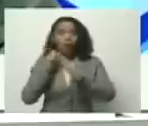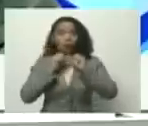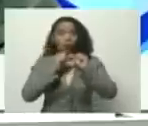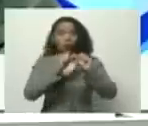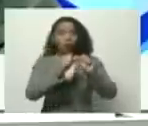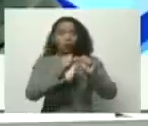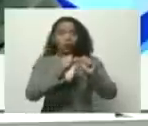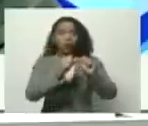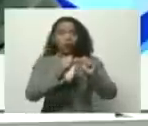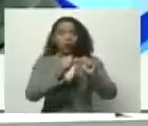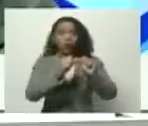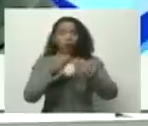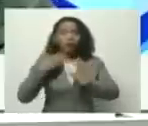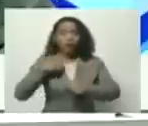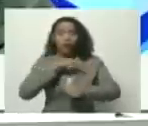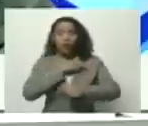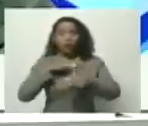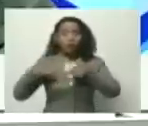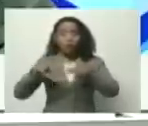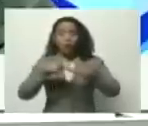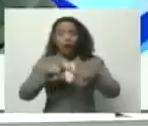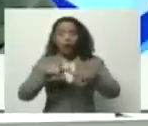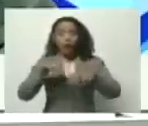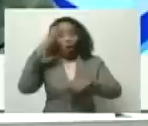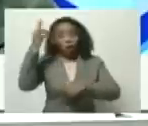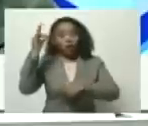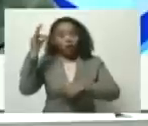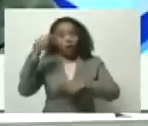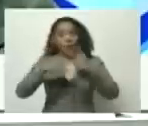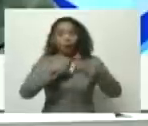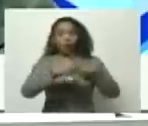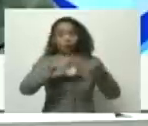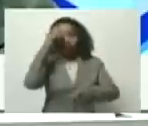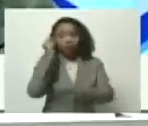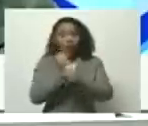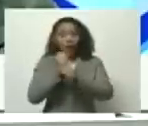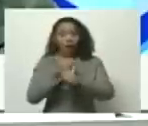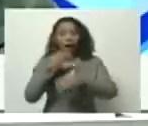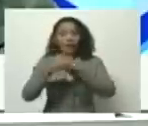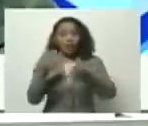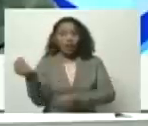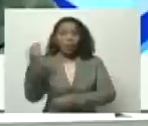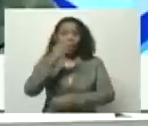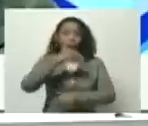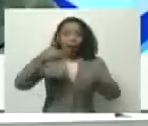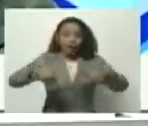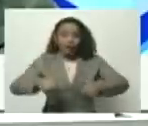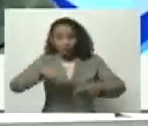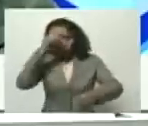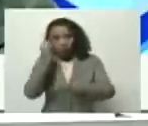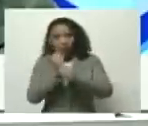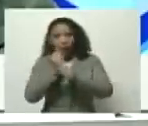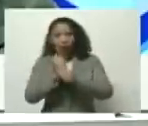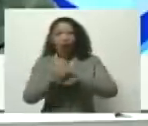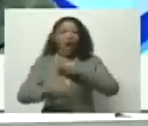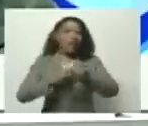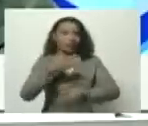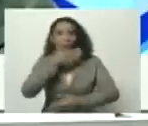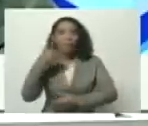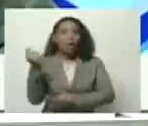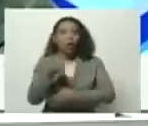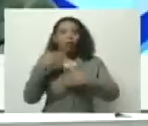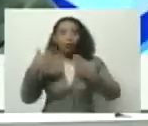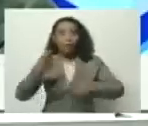desde nuestra vanguardia de los consejos productivos de trabajadores y trabajadoras haciendo más con menos garantizando mejor